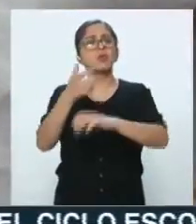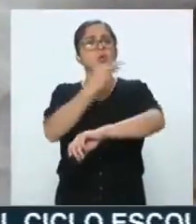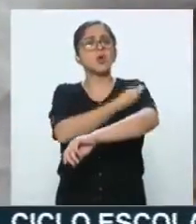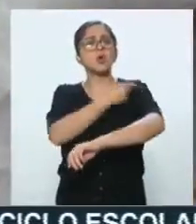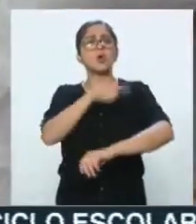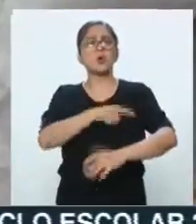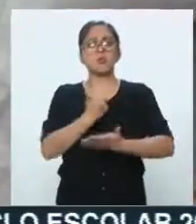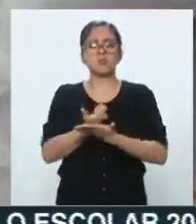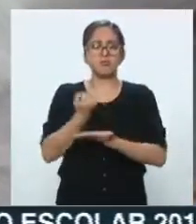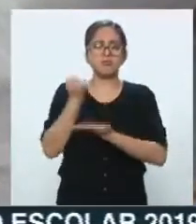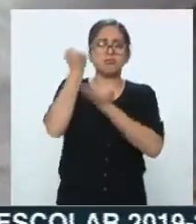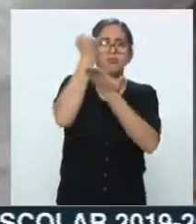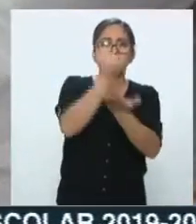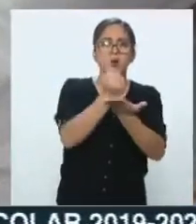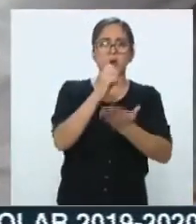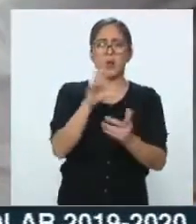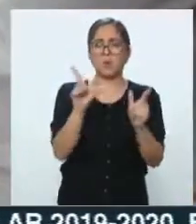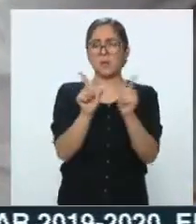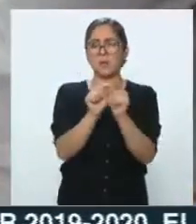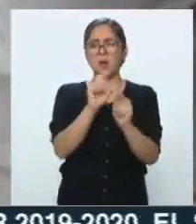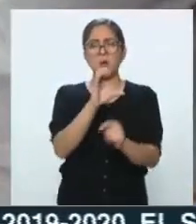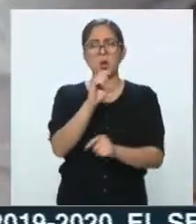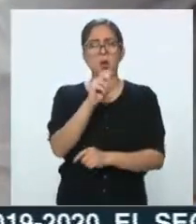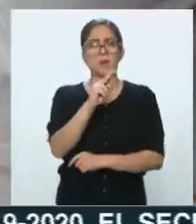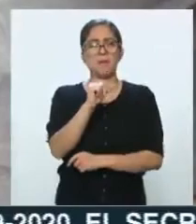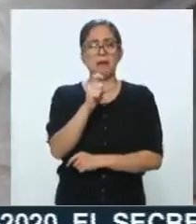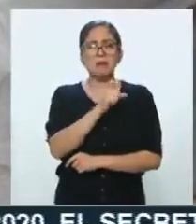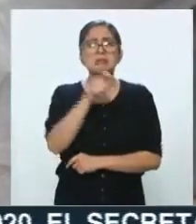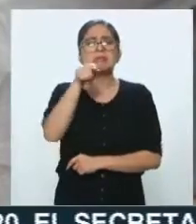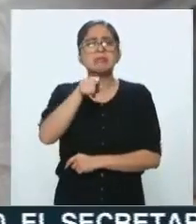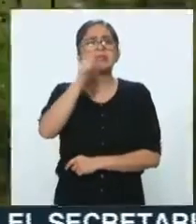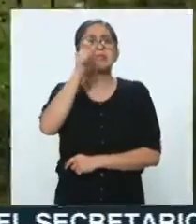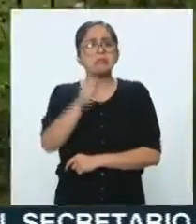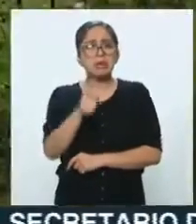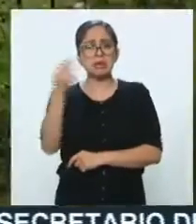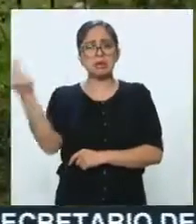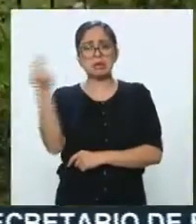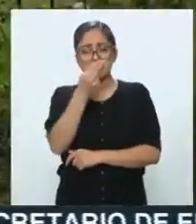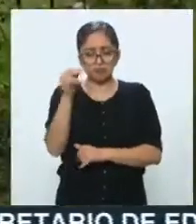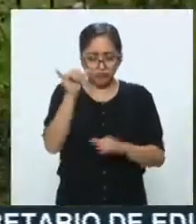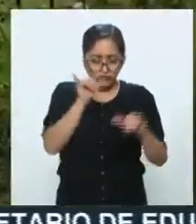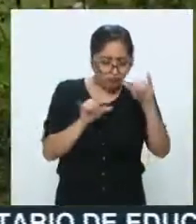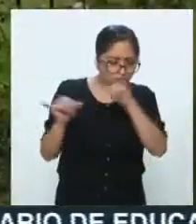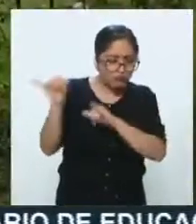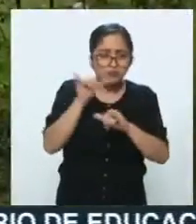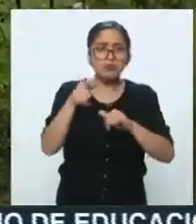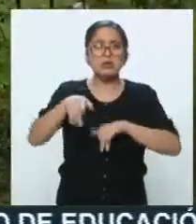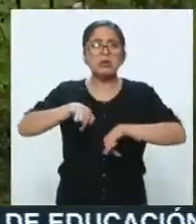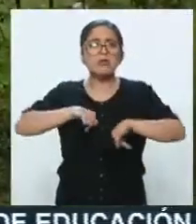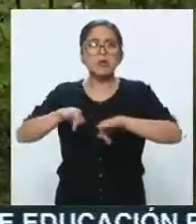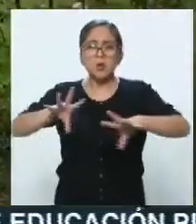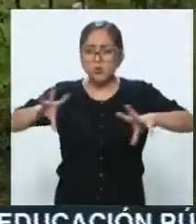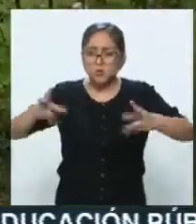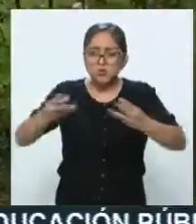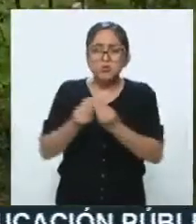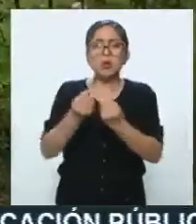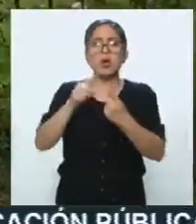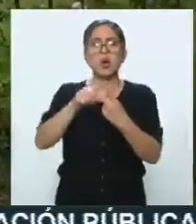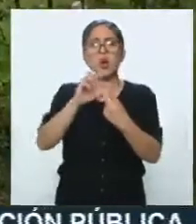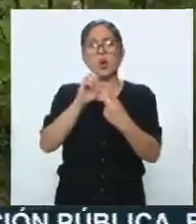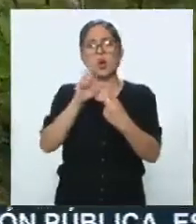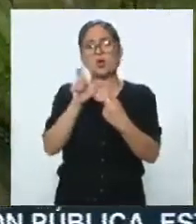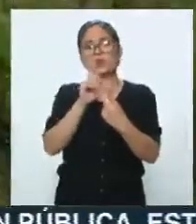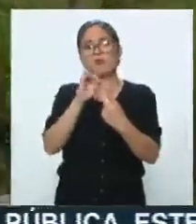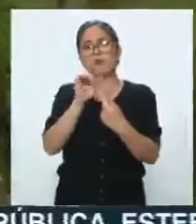Fondo de Acceso Global para Vacunas COVID-19. Ante el desarrollo de estos trabajos, organizaciones como Oxfam